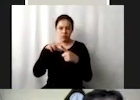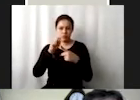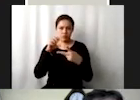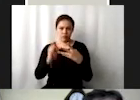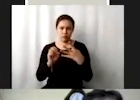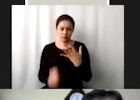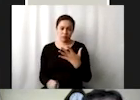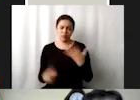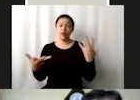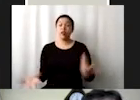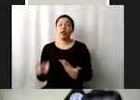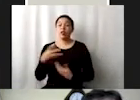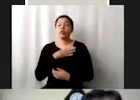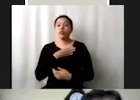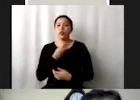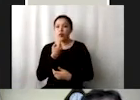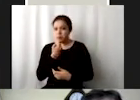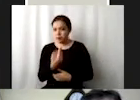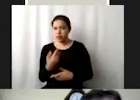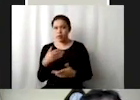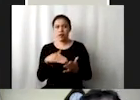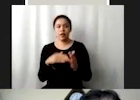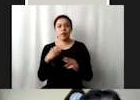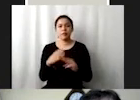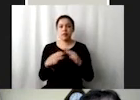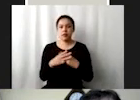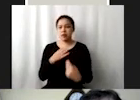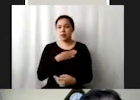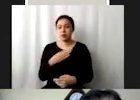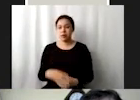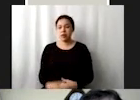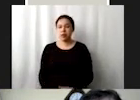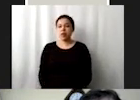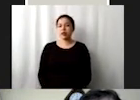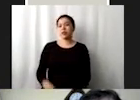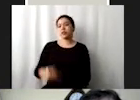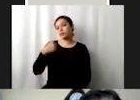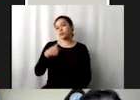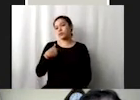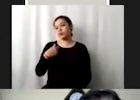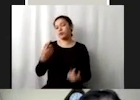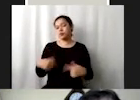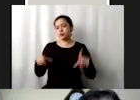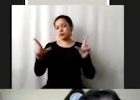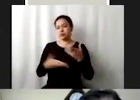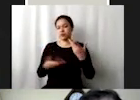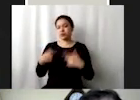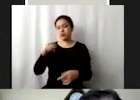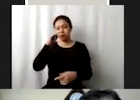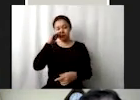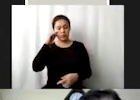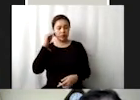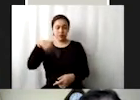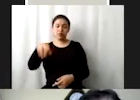una muy muy buen instrumento que que les quería compartir otra vez si es que no lo habían visto para que lo